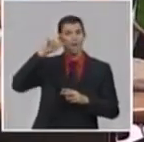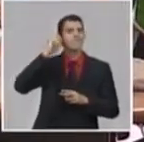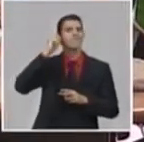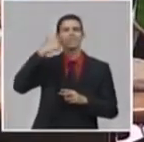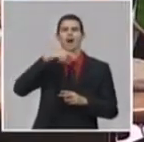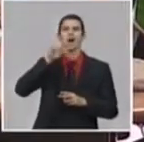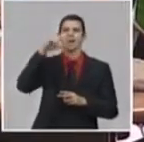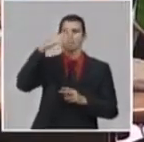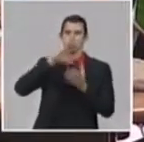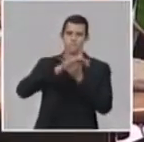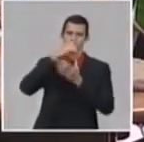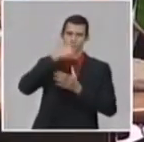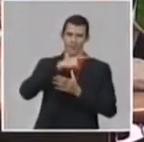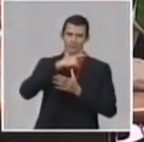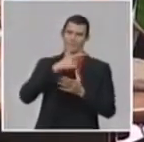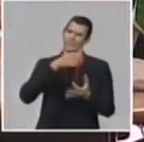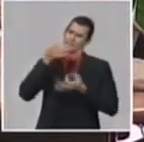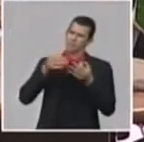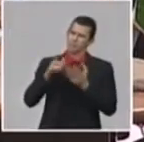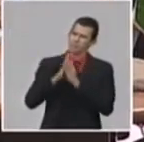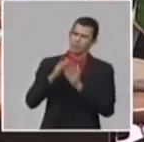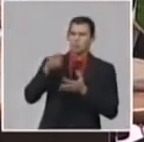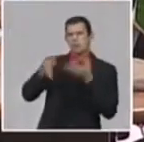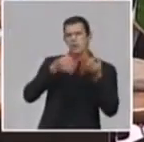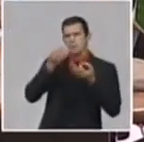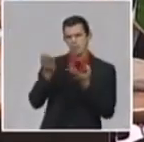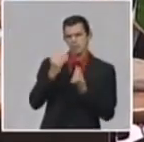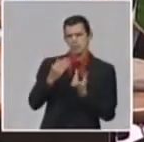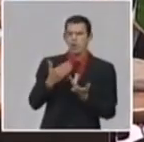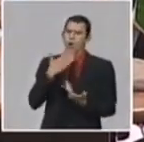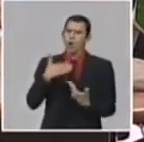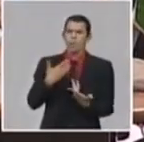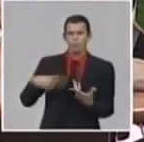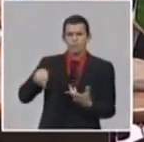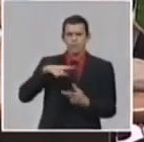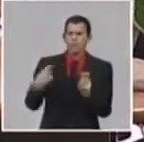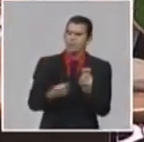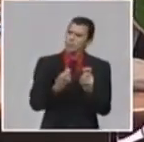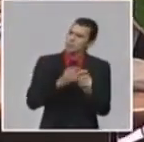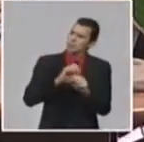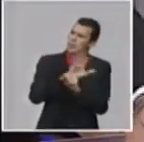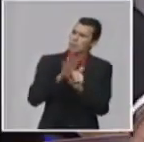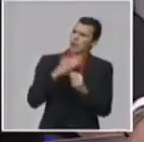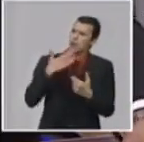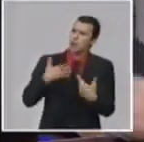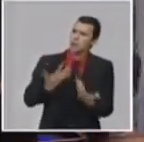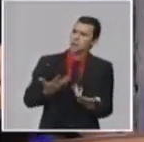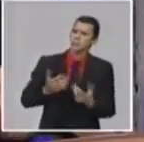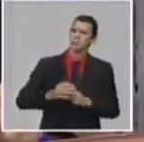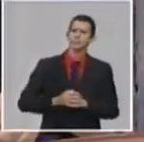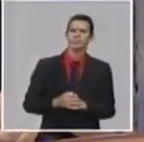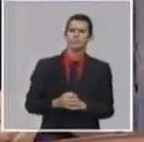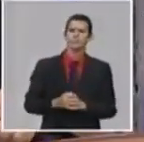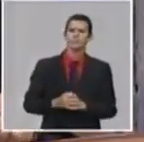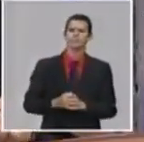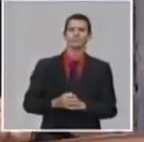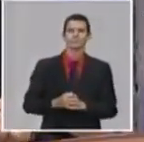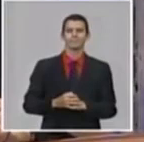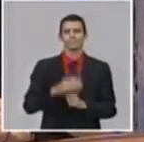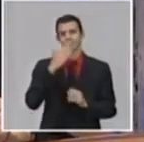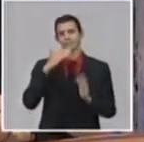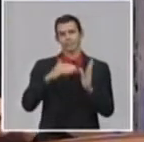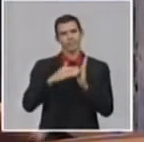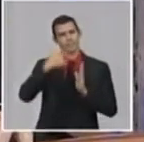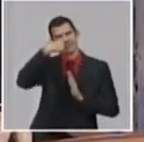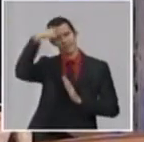este fenómeno, cómo lo han analizado, cómo lo han estado abordando. Sí, Randy, buenas tardes para ti y para